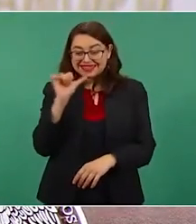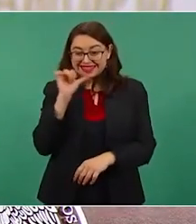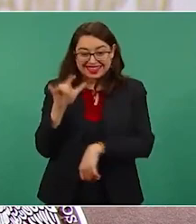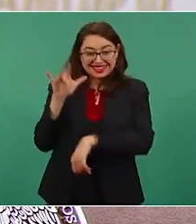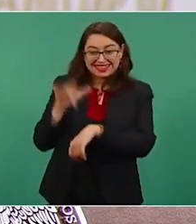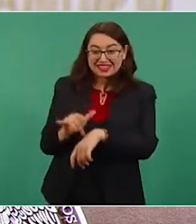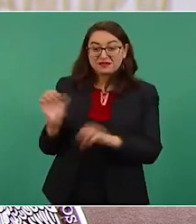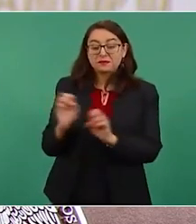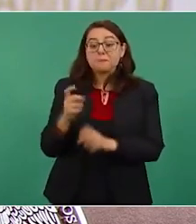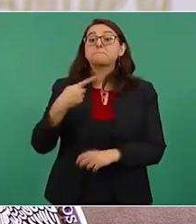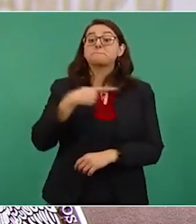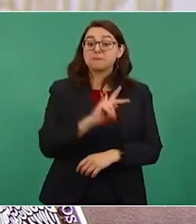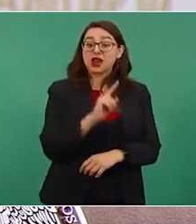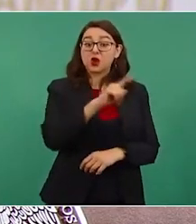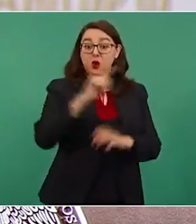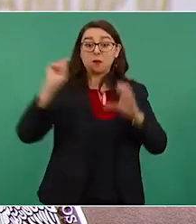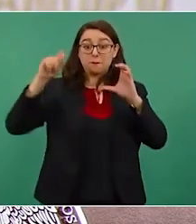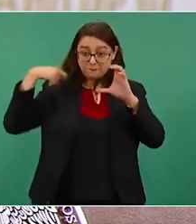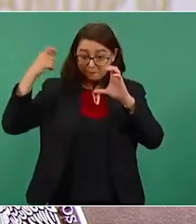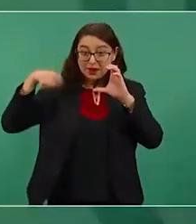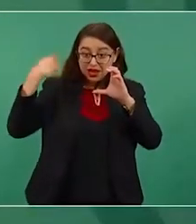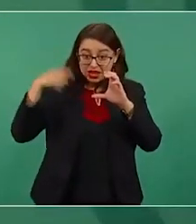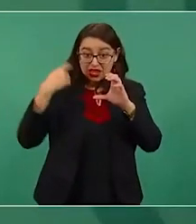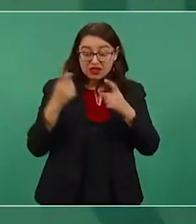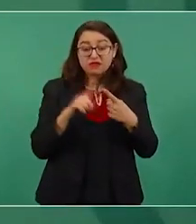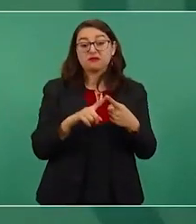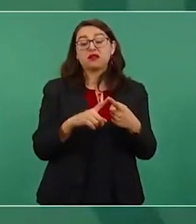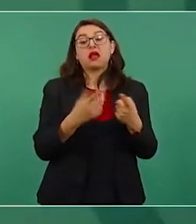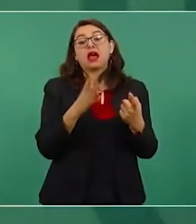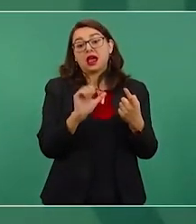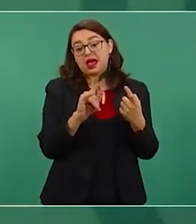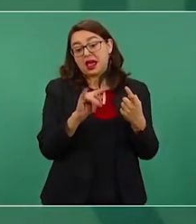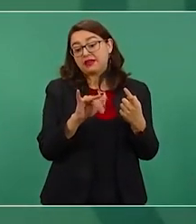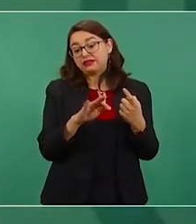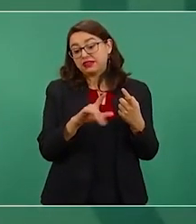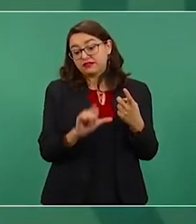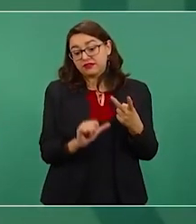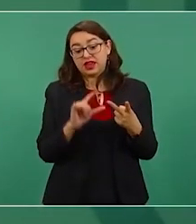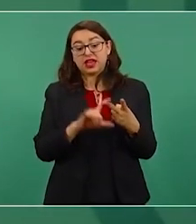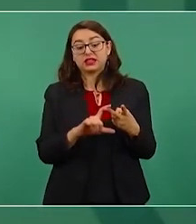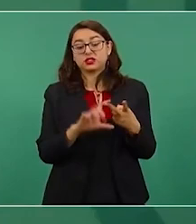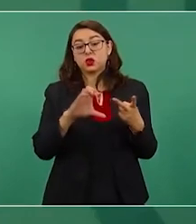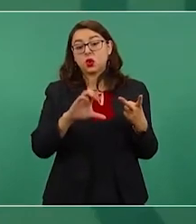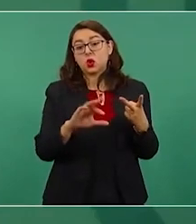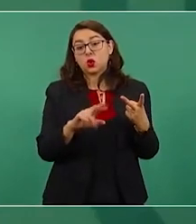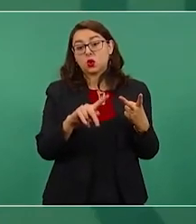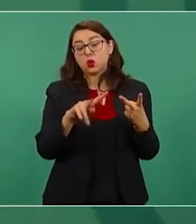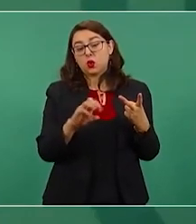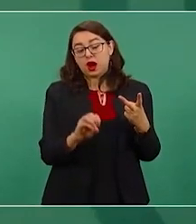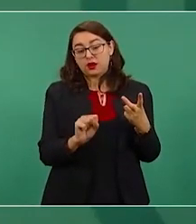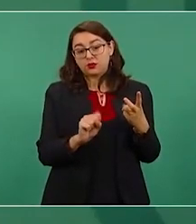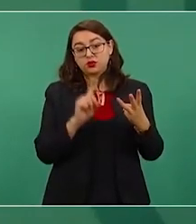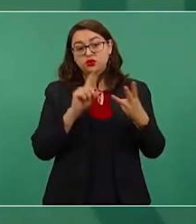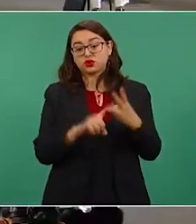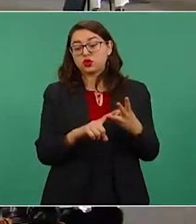productora en películas y series taquilleras como Cantinflas, Club de Cuervos y No Manches Frida.